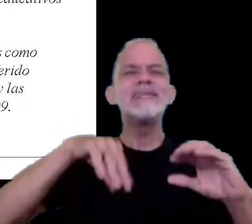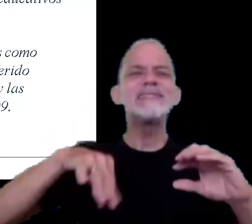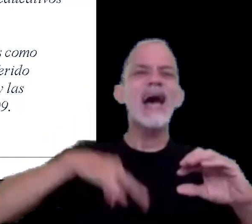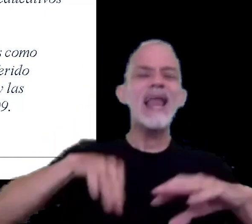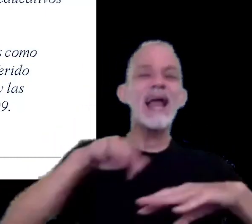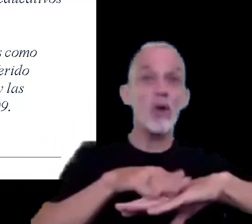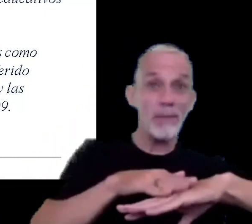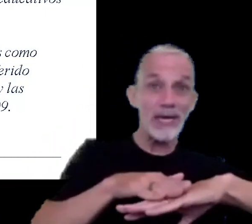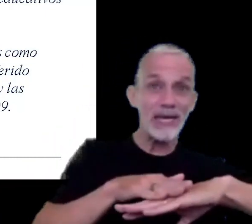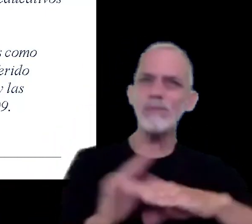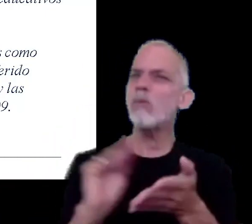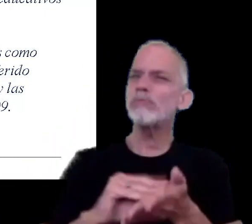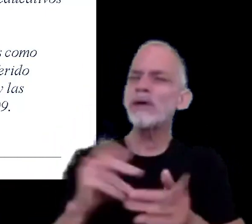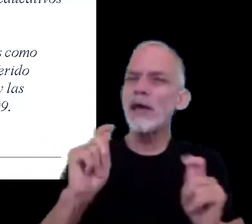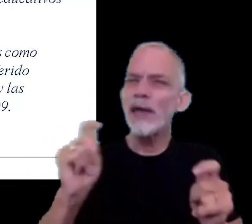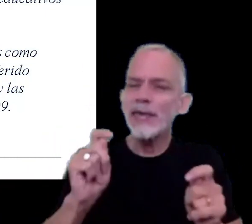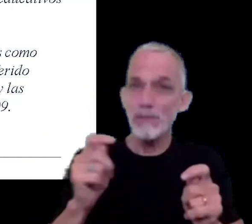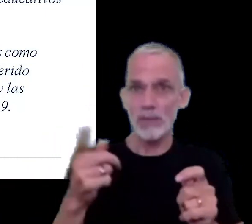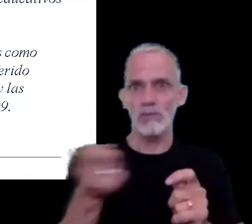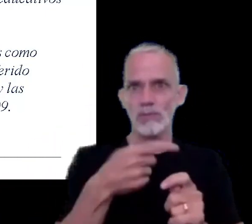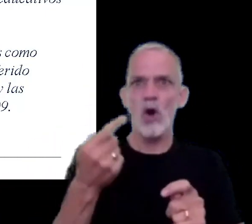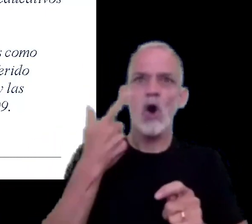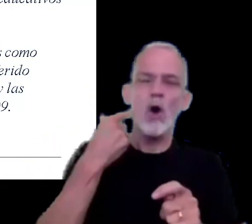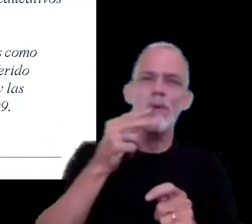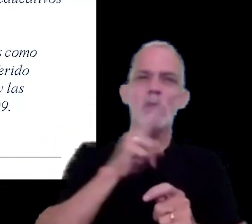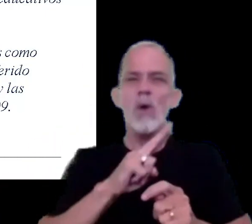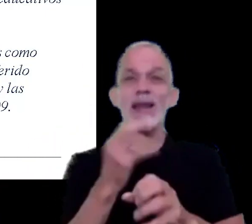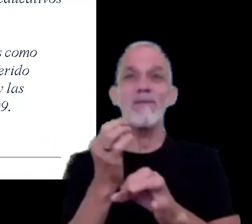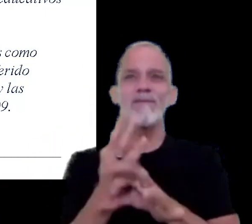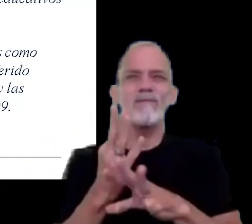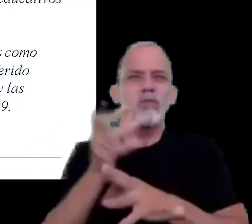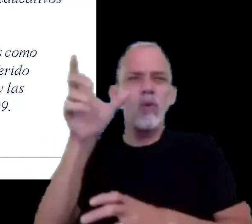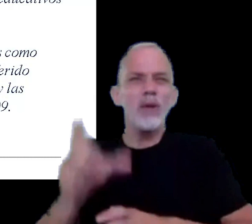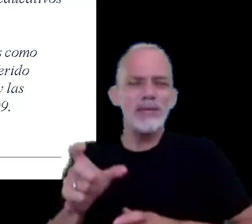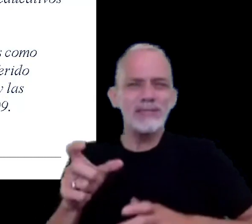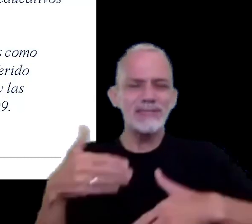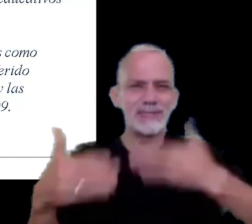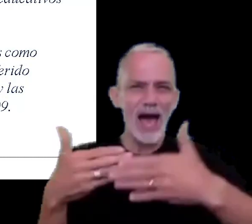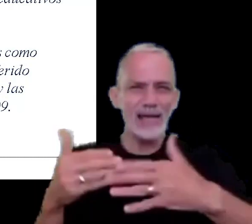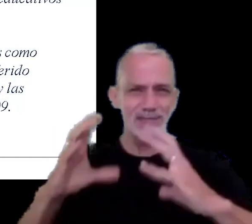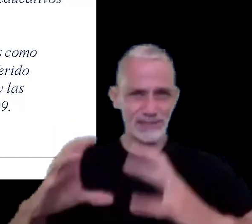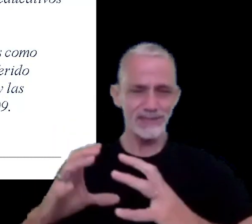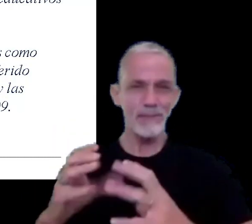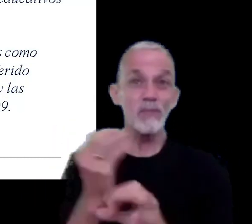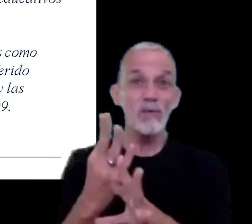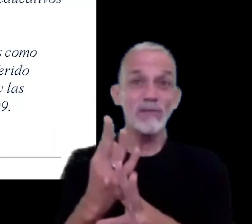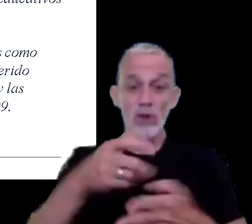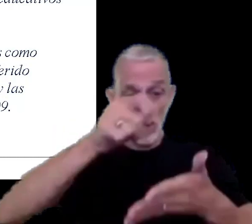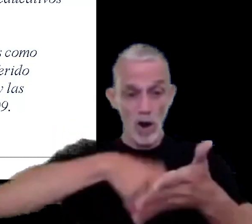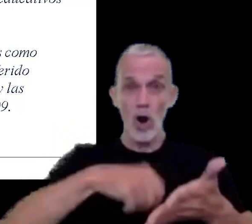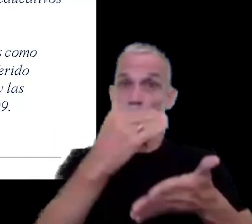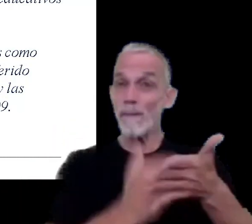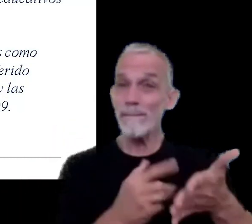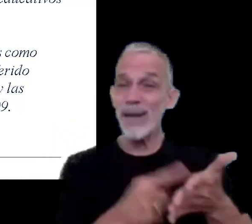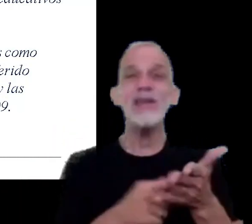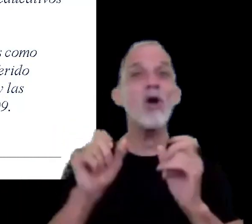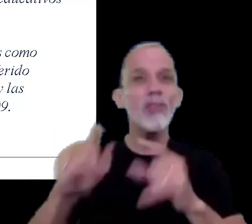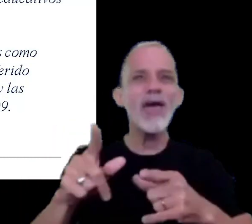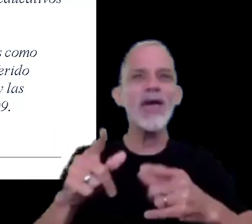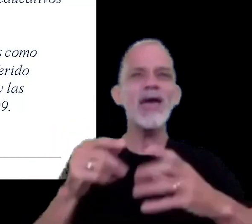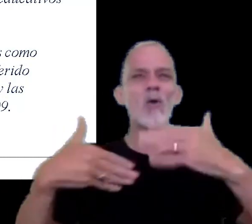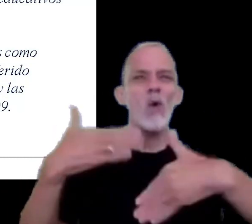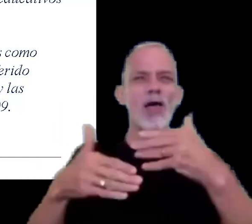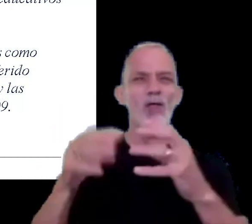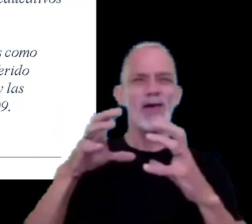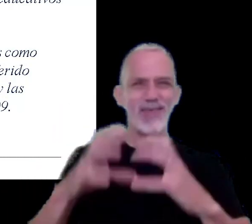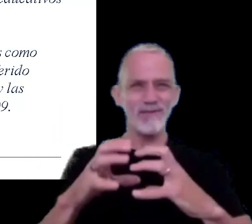estipulado para los o las futbolistas profesionales dispuesto en el convenio colectivo de futbolistas argentinos